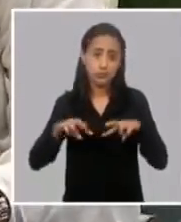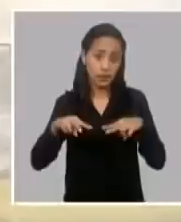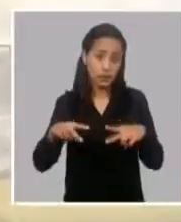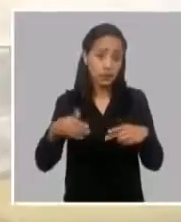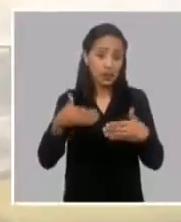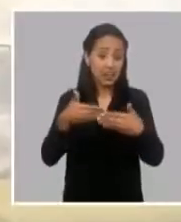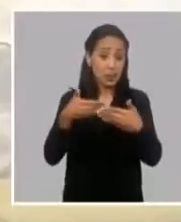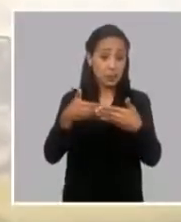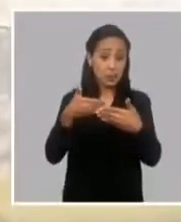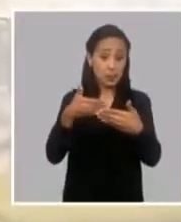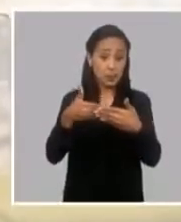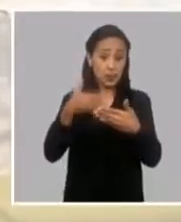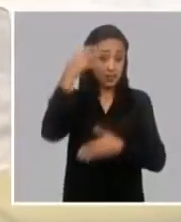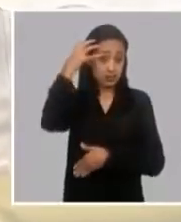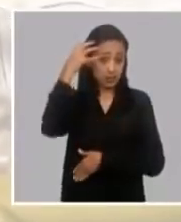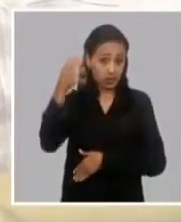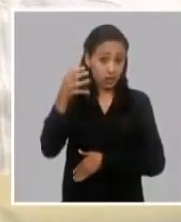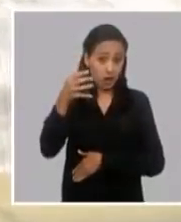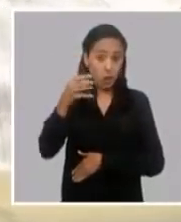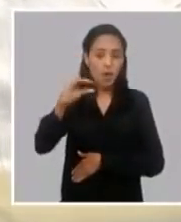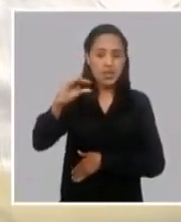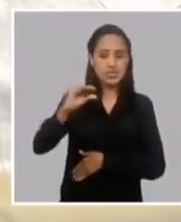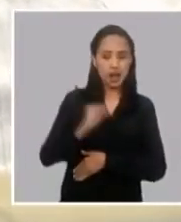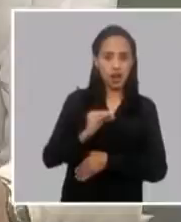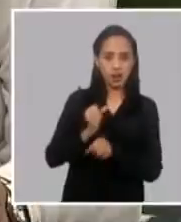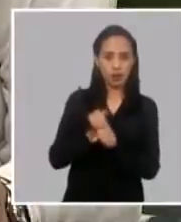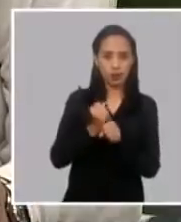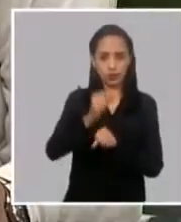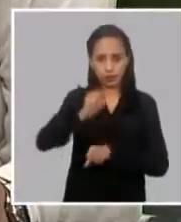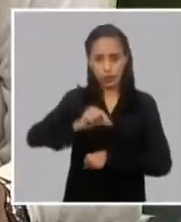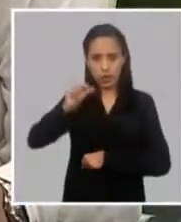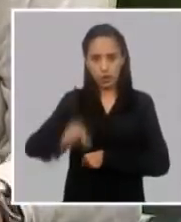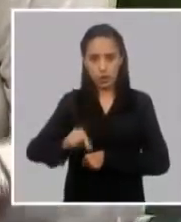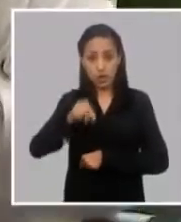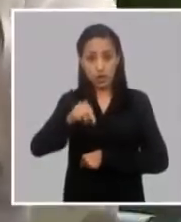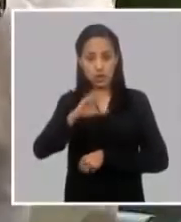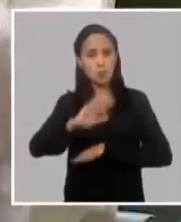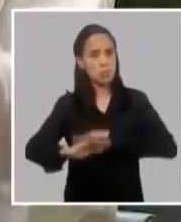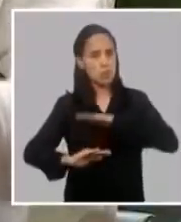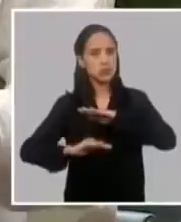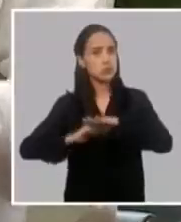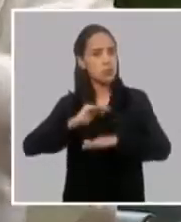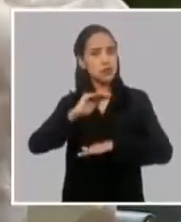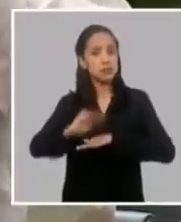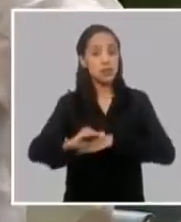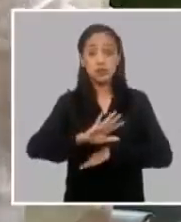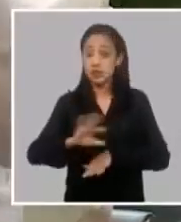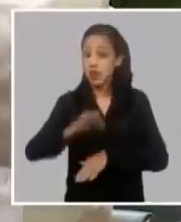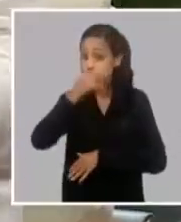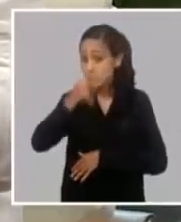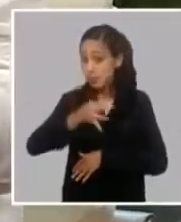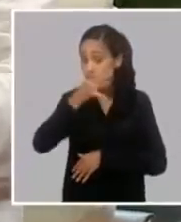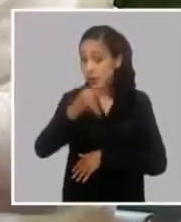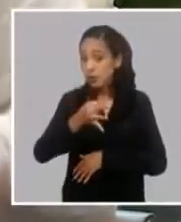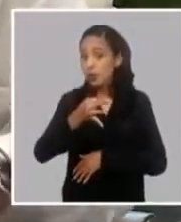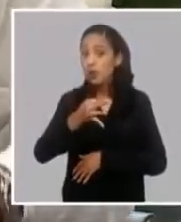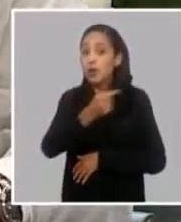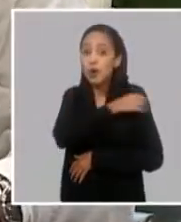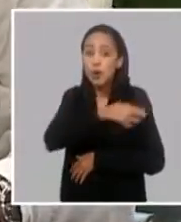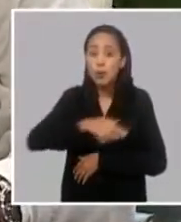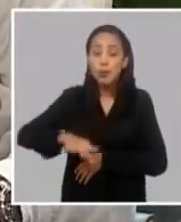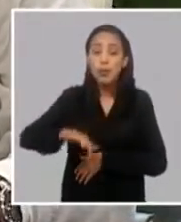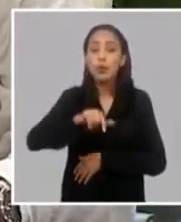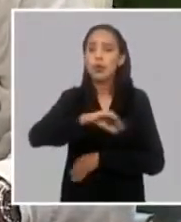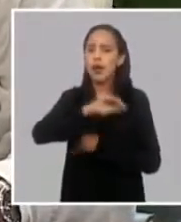socialista hemos venido sobre esto dando pasos ya como se ha explicado a nuestro pueblo hicimos la